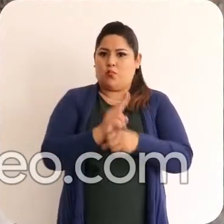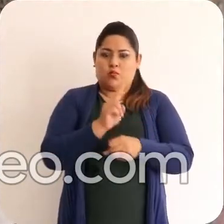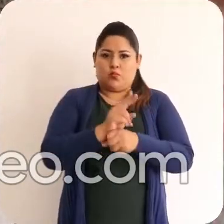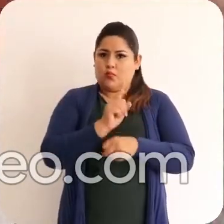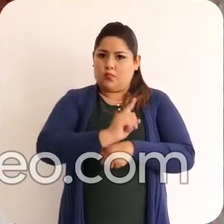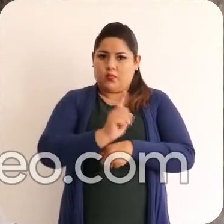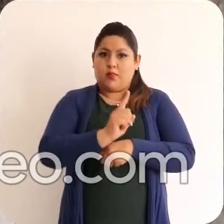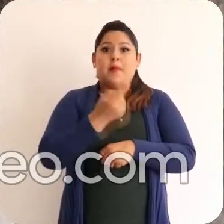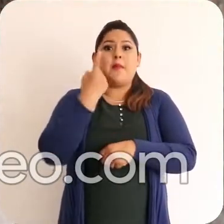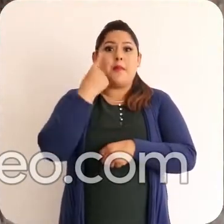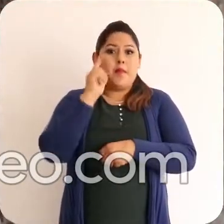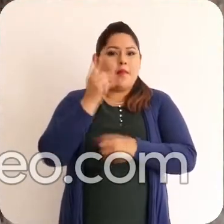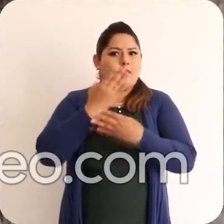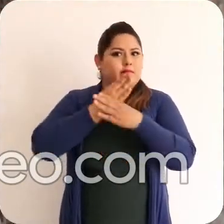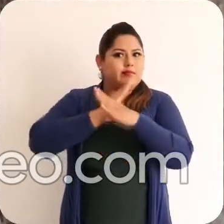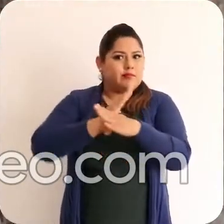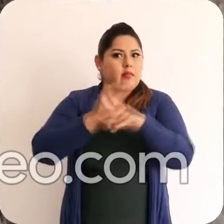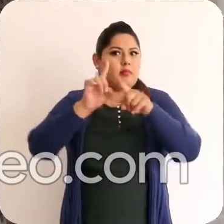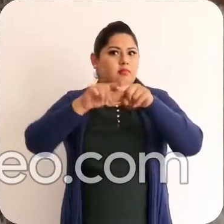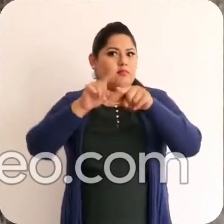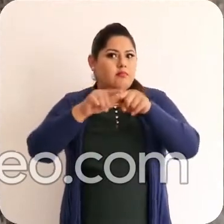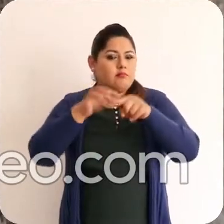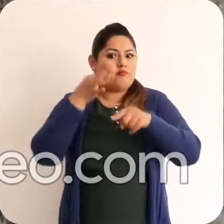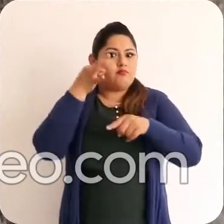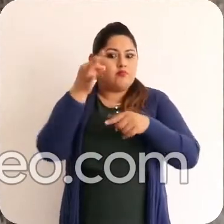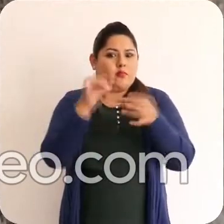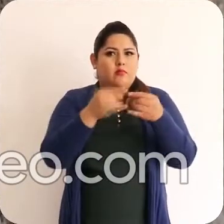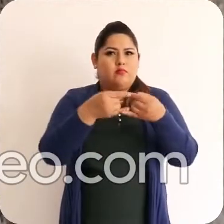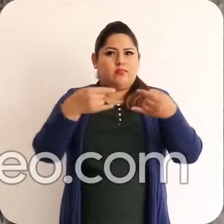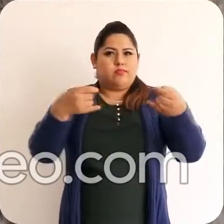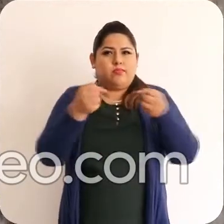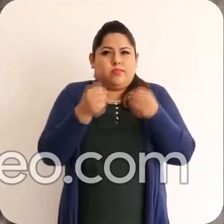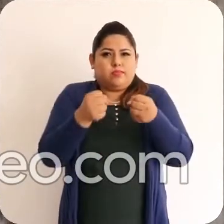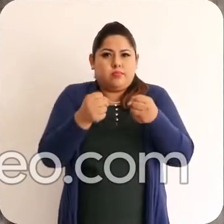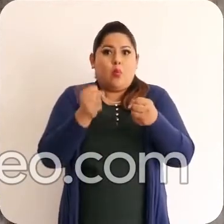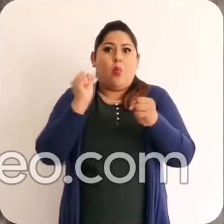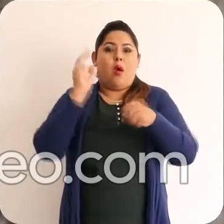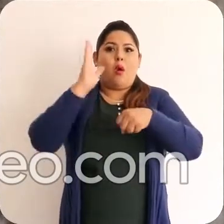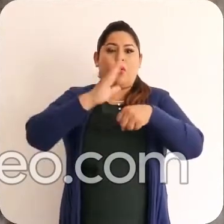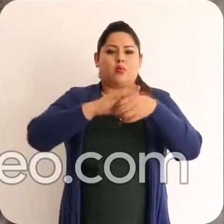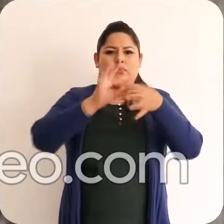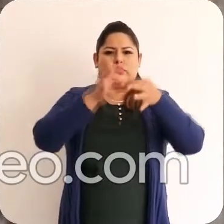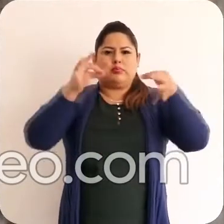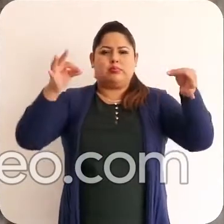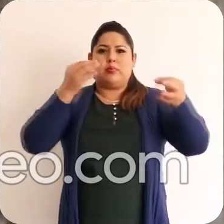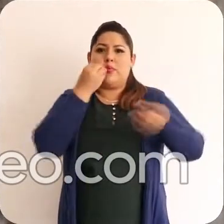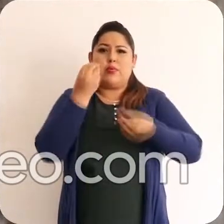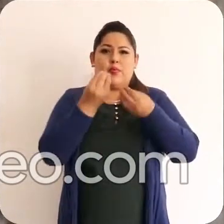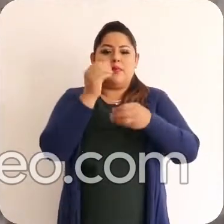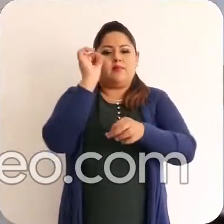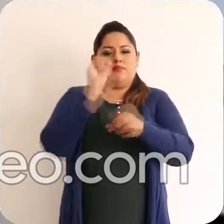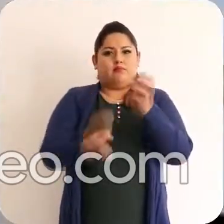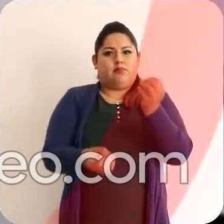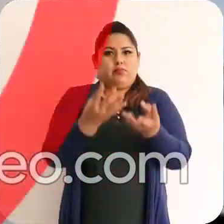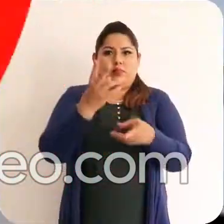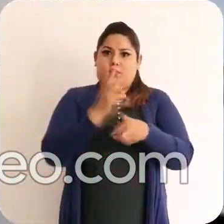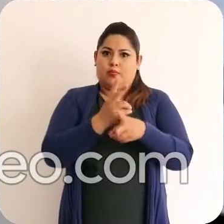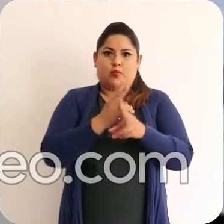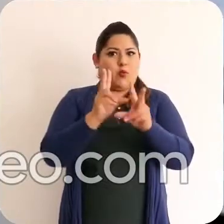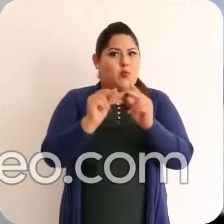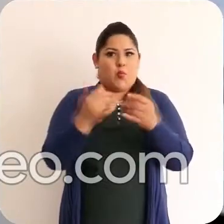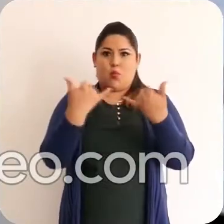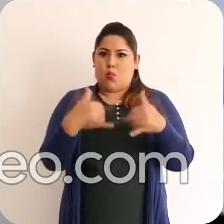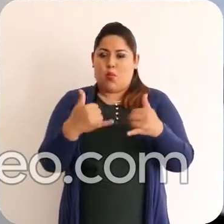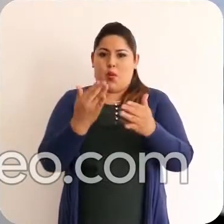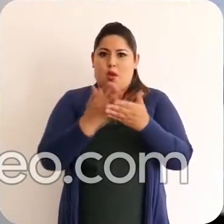Así evitarás que una variación de carga eléctrica puedan causar un cortocircuito que provoque un incendio No juegues en la